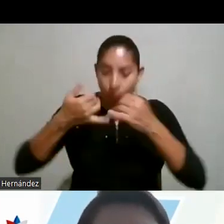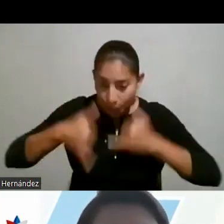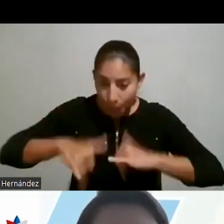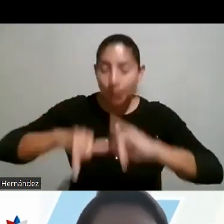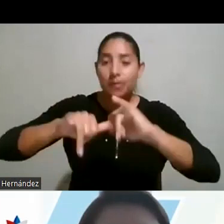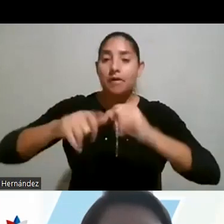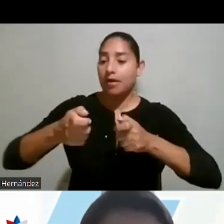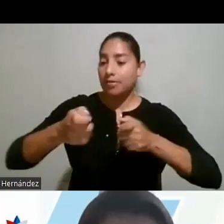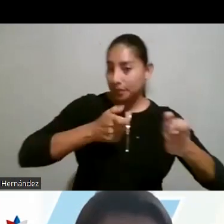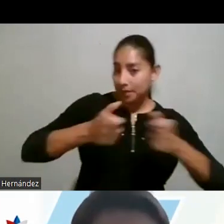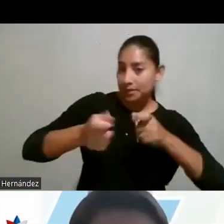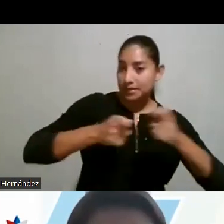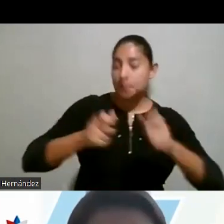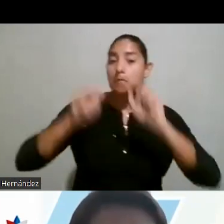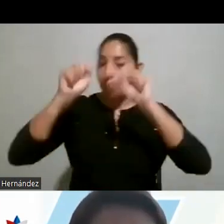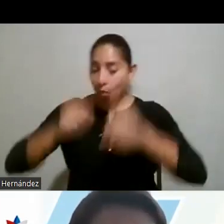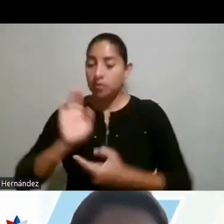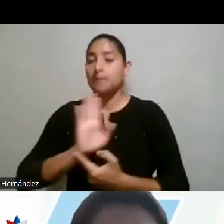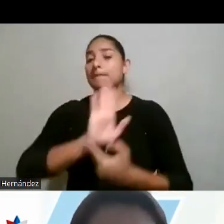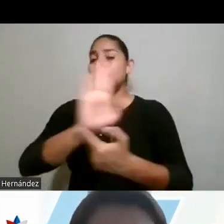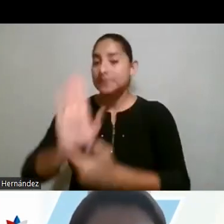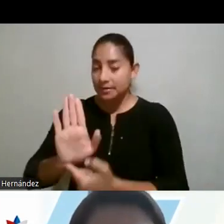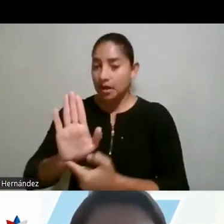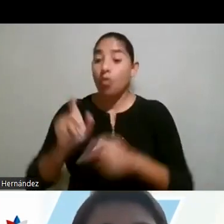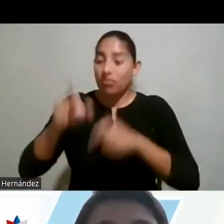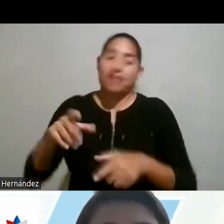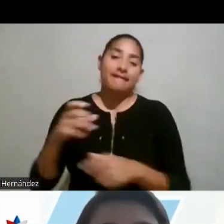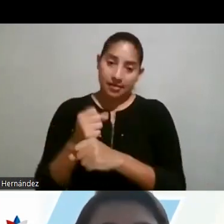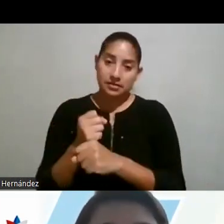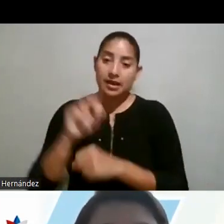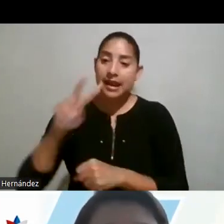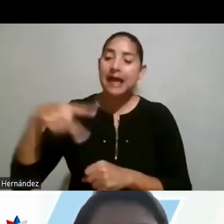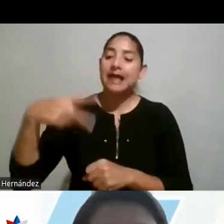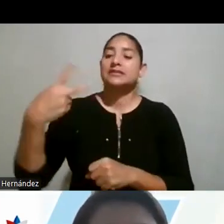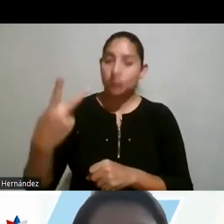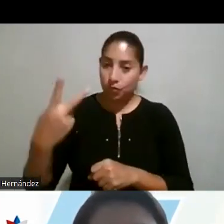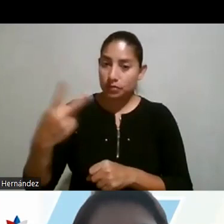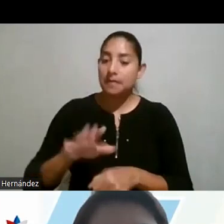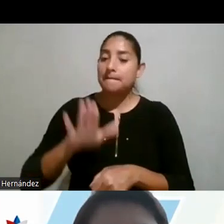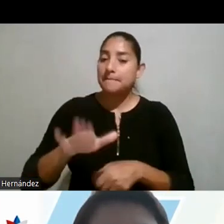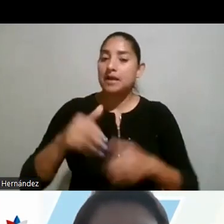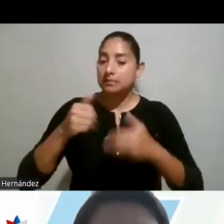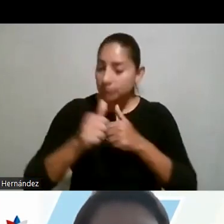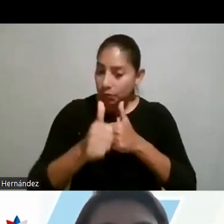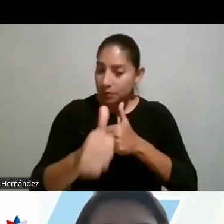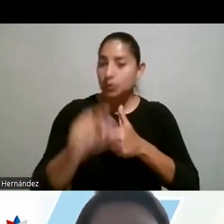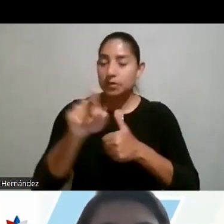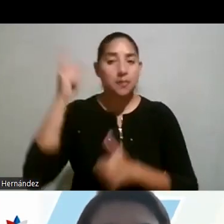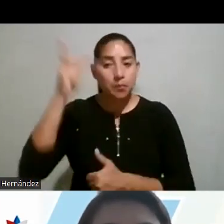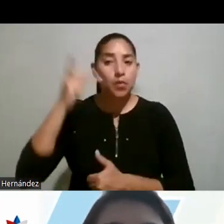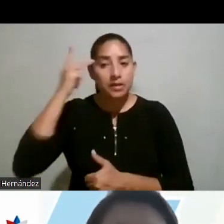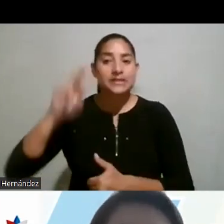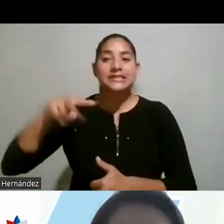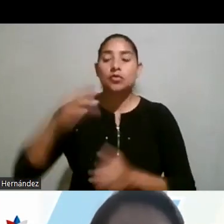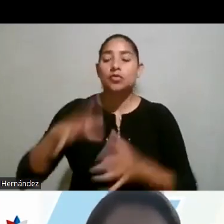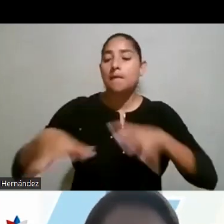administración podrá presentar, deberá presentar la segunda parte del seguimiento de esta política, que es el segundo